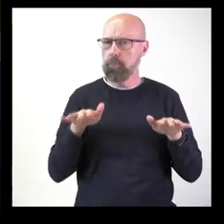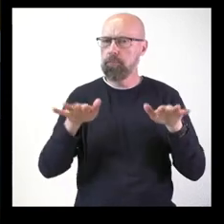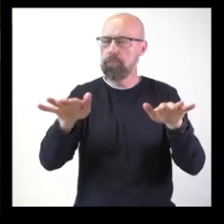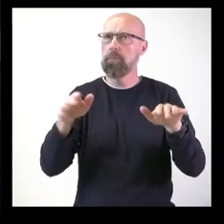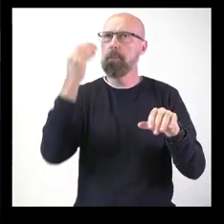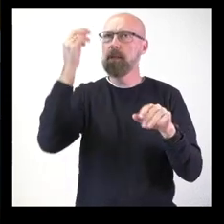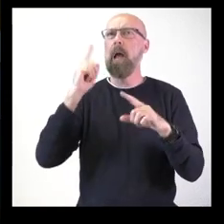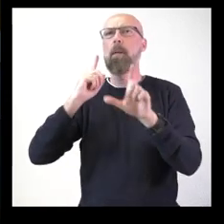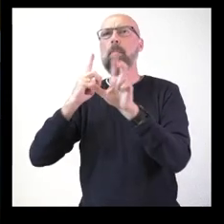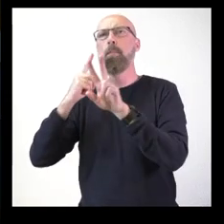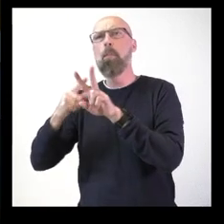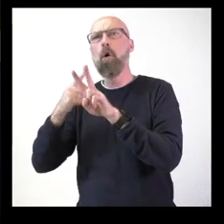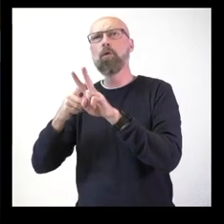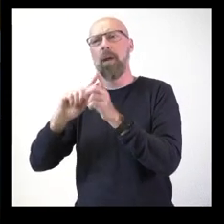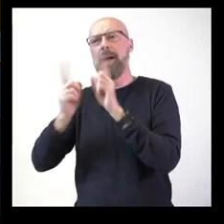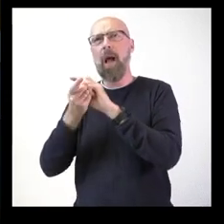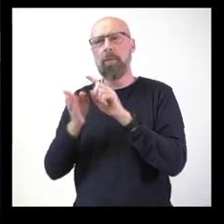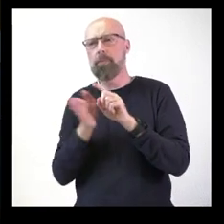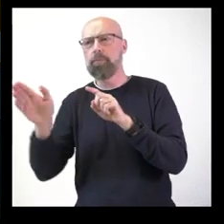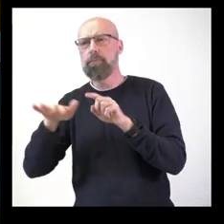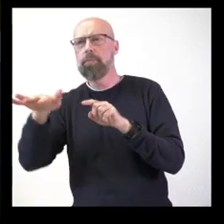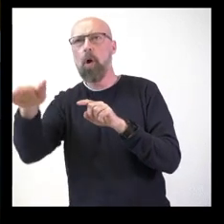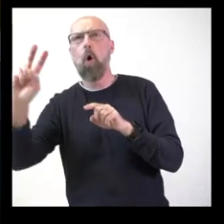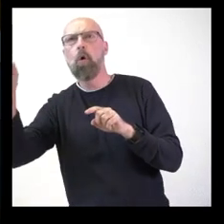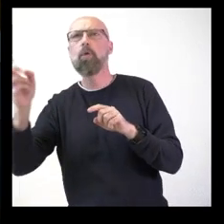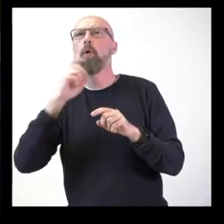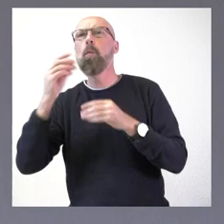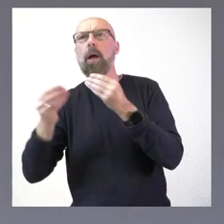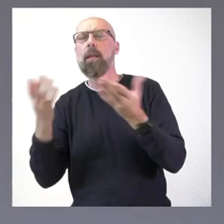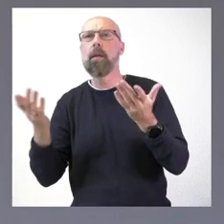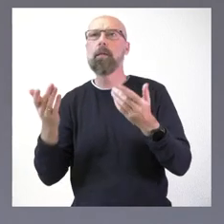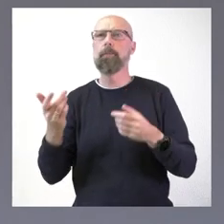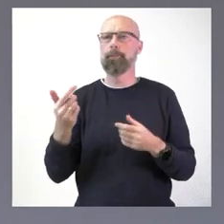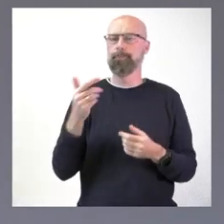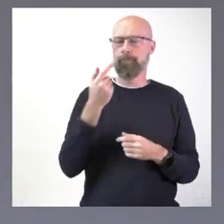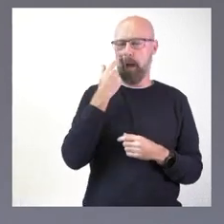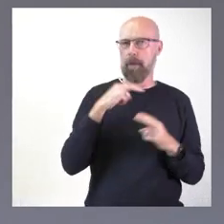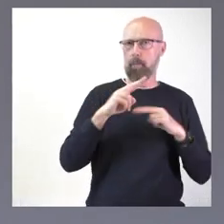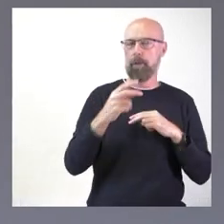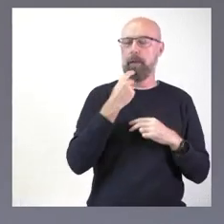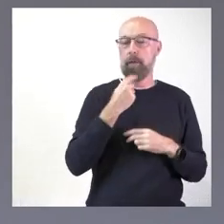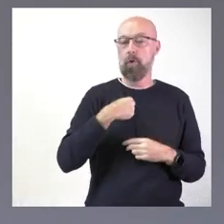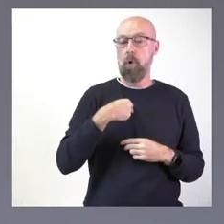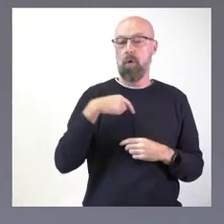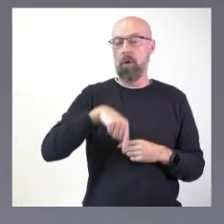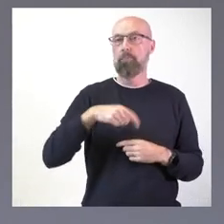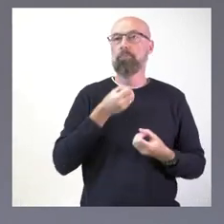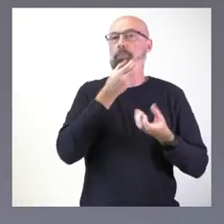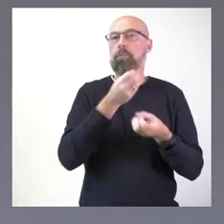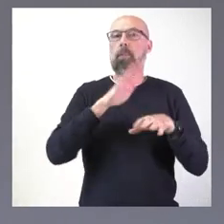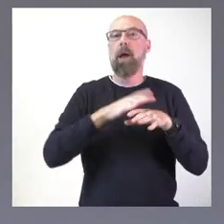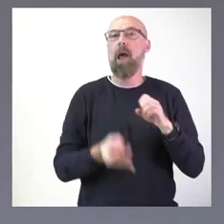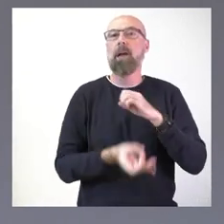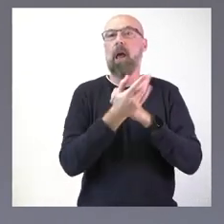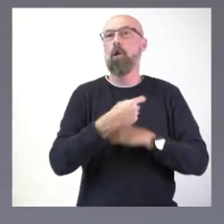su itinerario o algún tipo de acción en este sentido. Mire, yo comparezco hoy para hablar de la creación de una comisión de